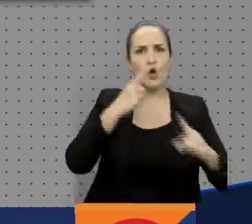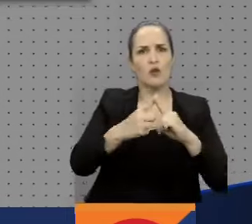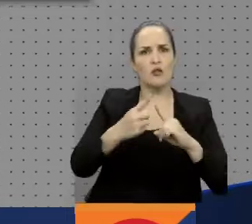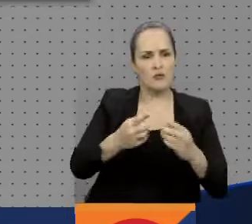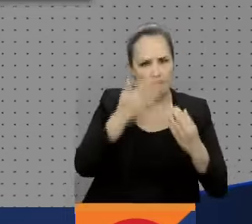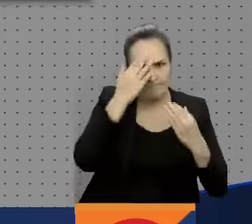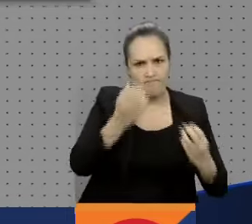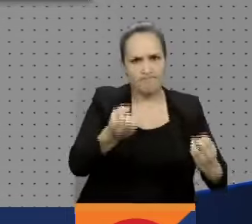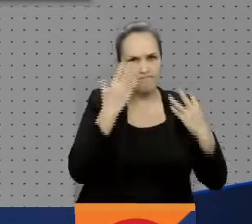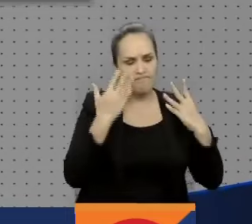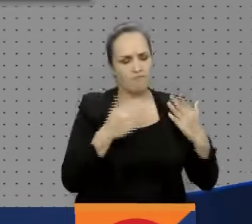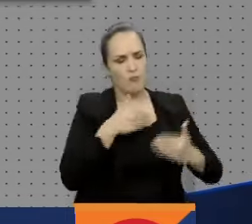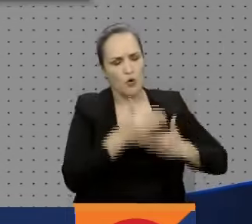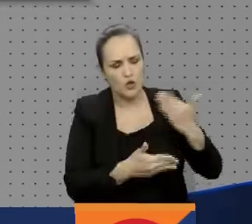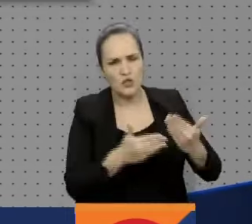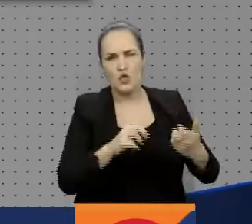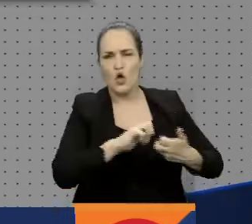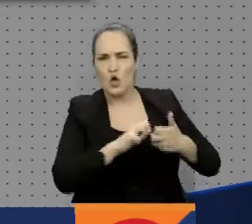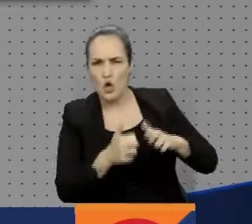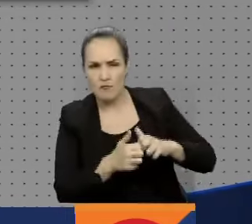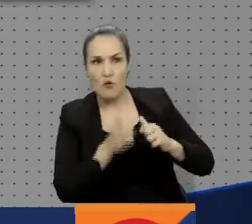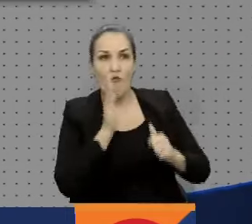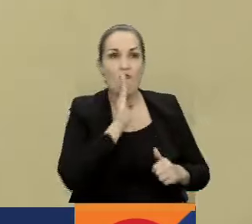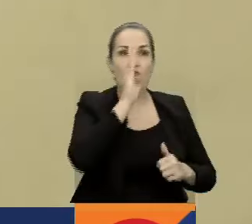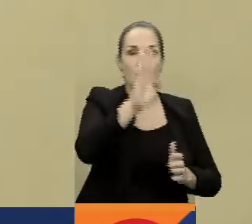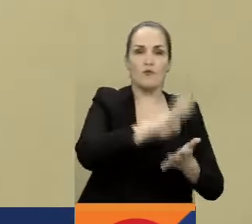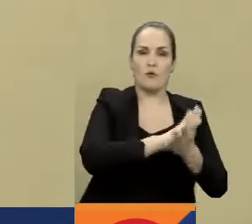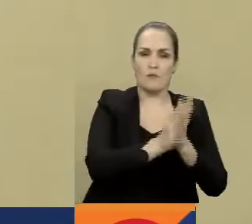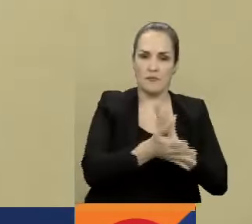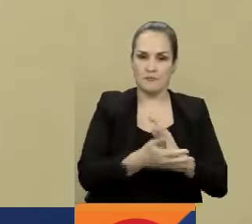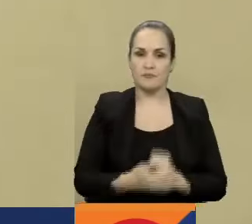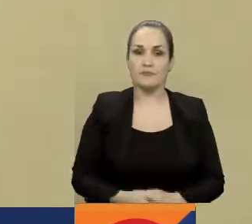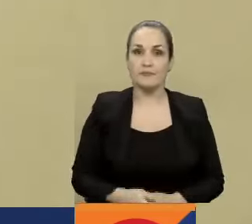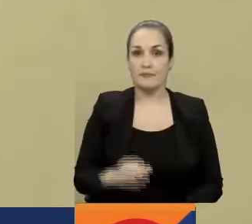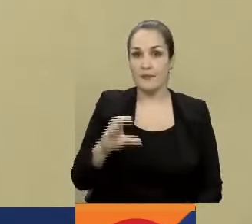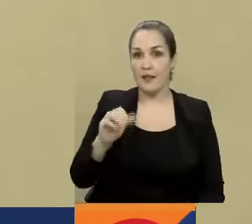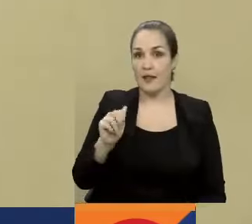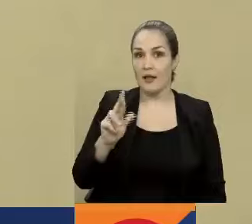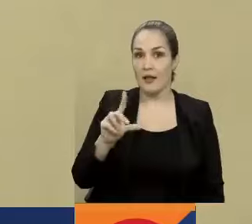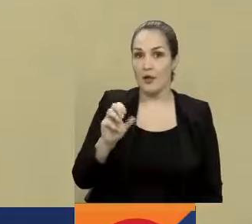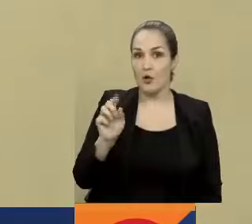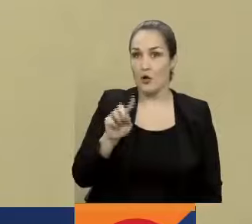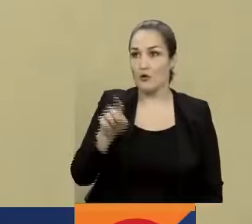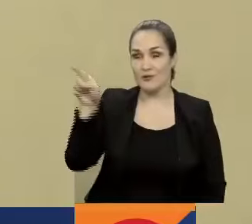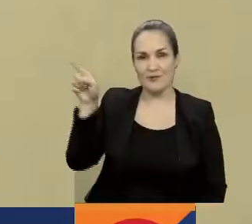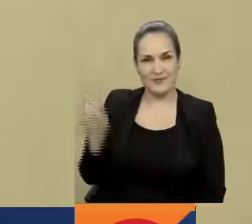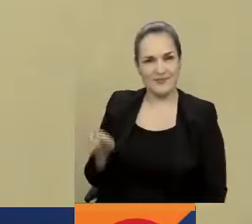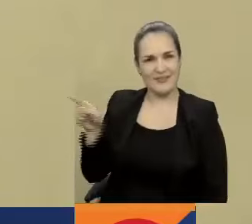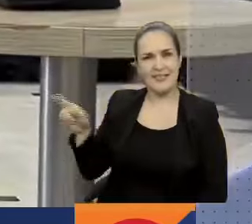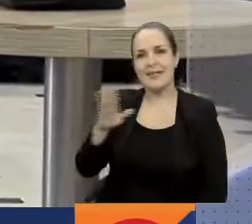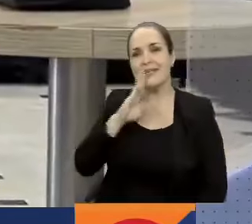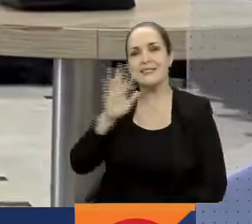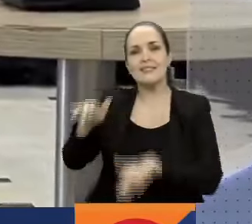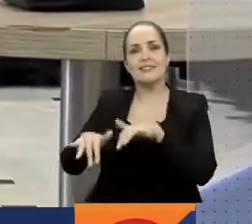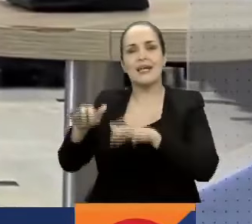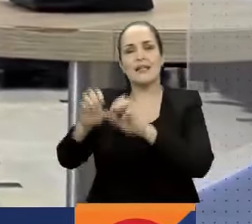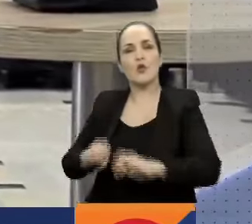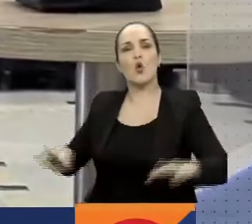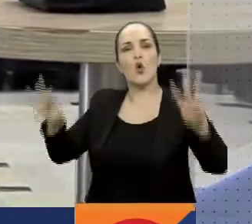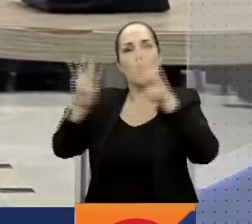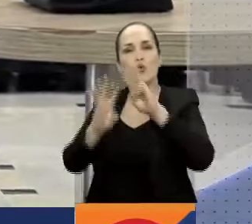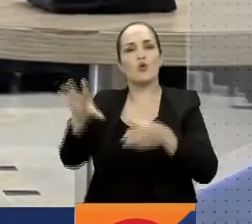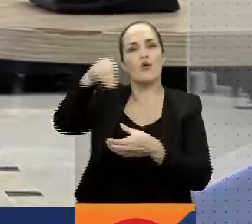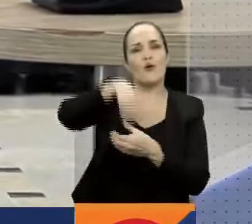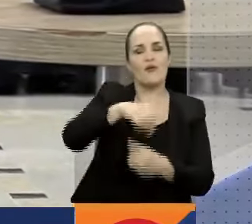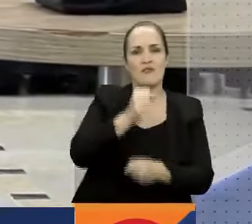armado interno y en la construcción de un futuro de paz. Carlos Ruiz Maciú, secretario general de la ONU en Colombia y acompañante del proceso